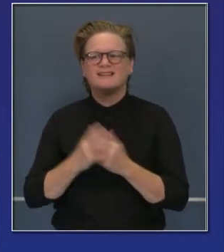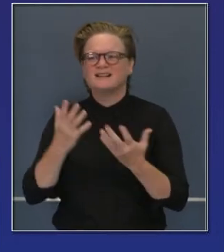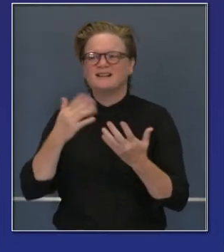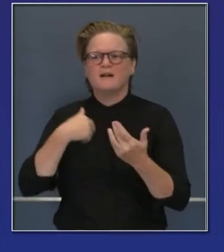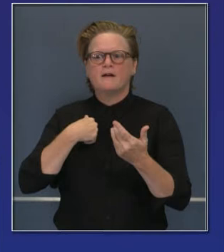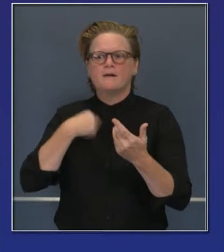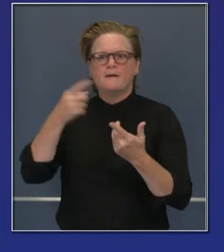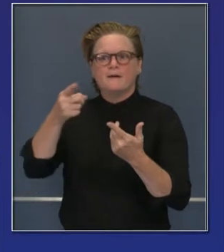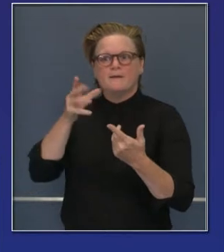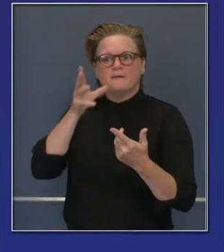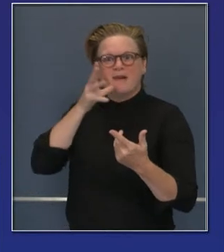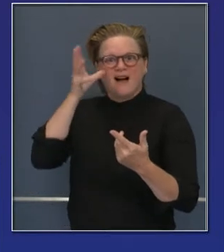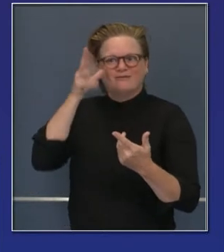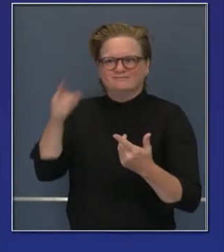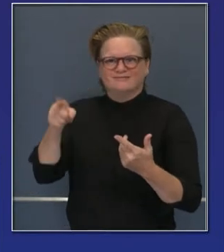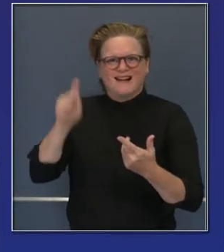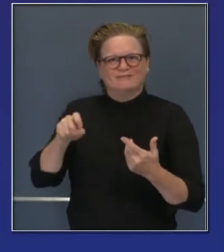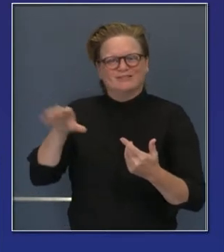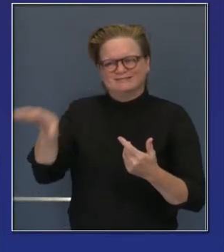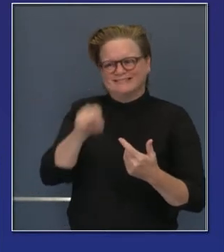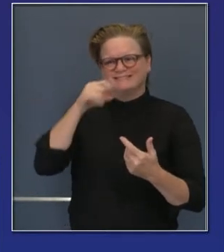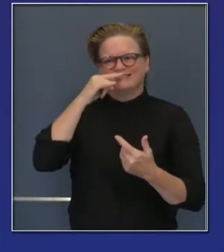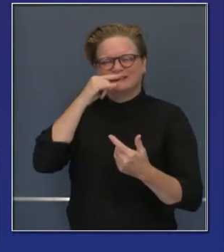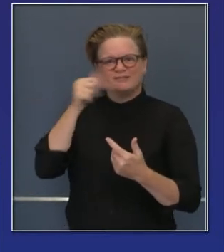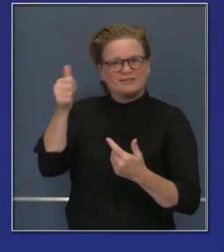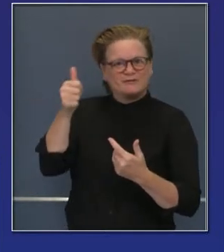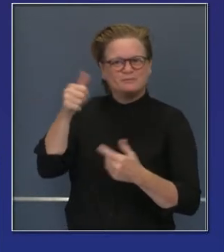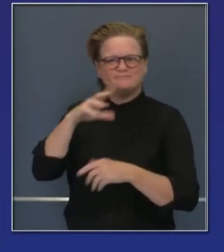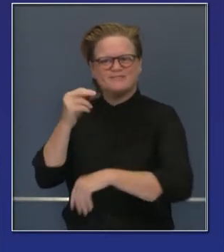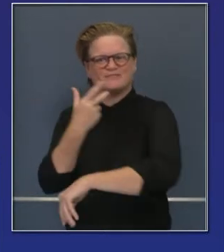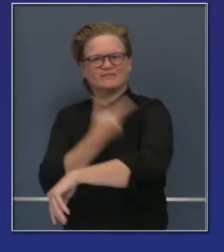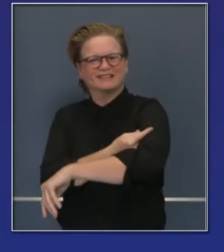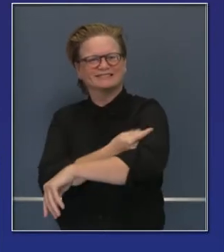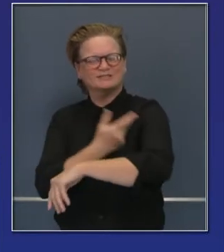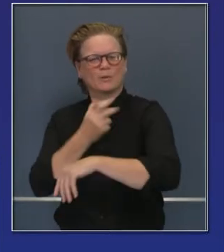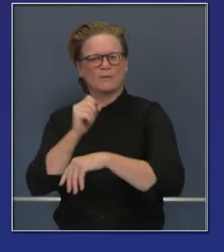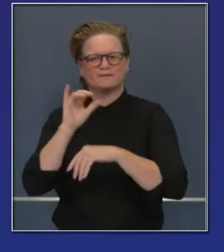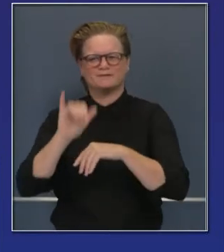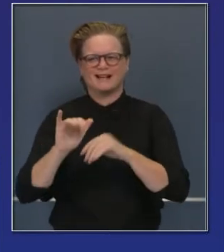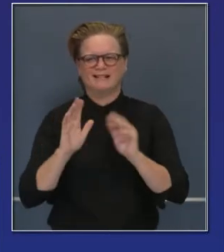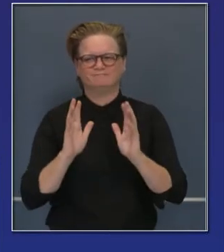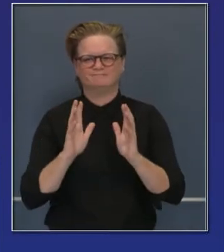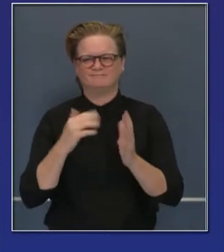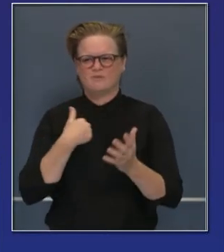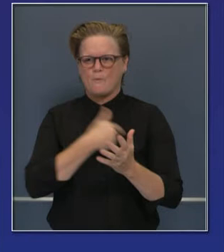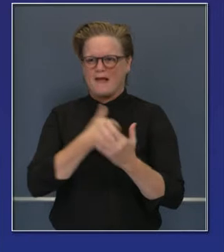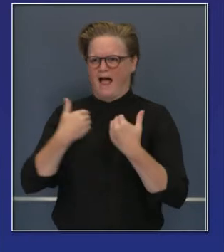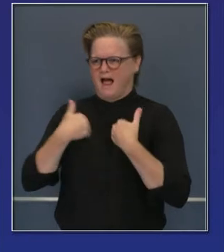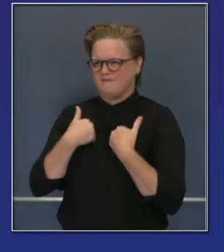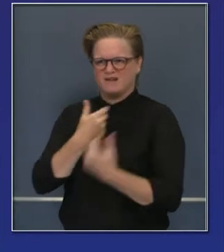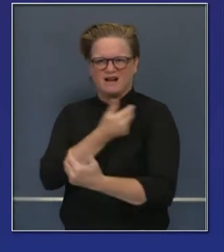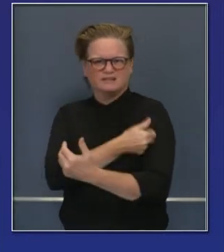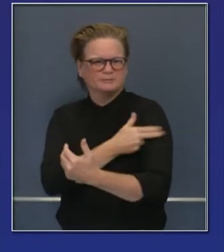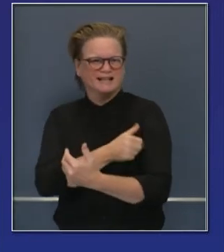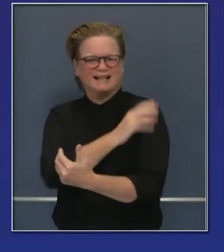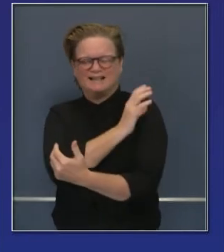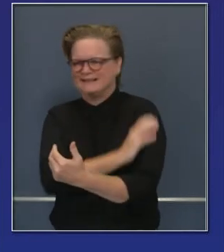típicas y como padres, muchos de nosotros tenemos idea de cuáles son esas vacunas, pero estas son administradas en lugares también muy conocidas para